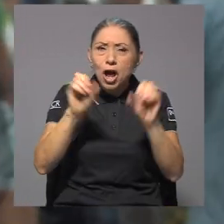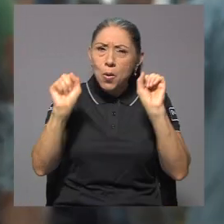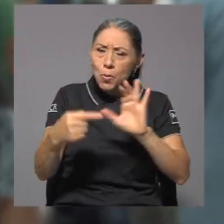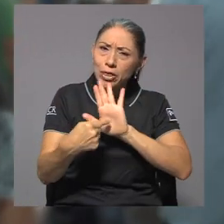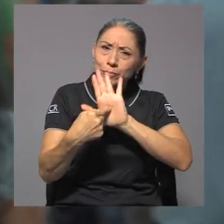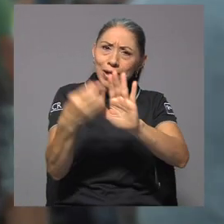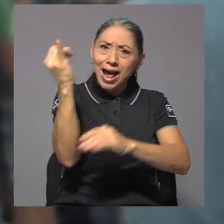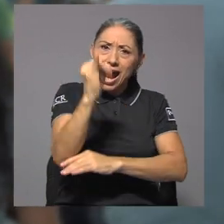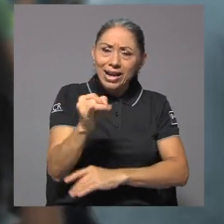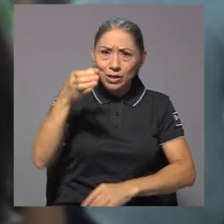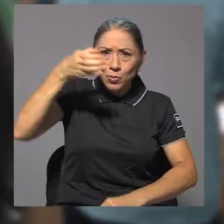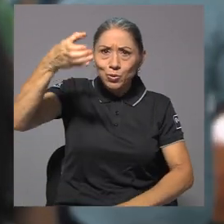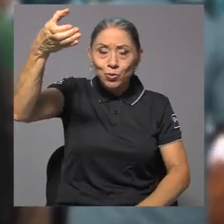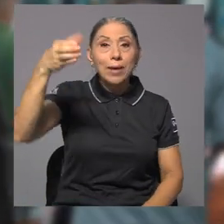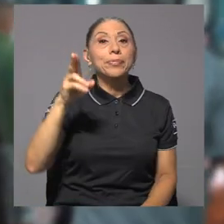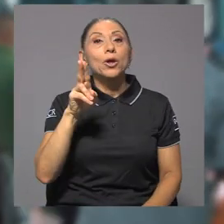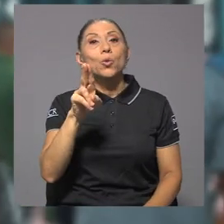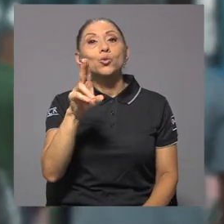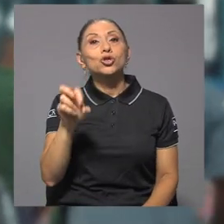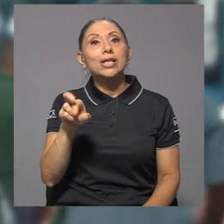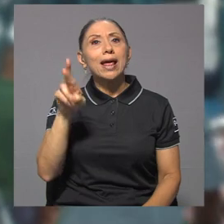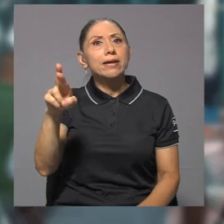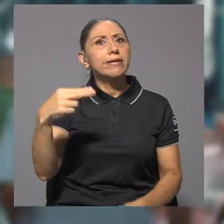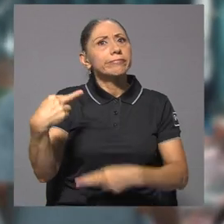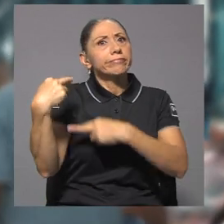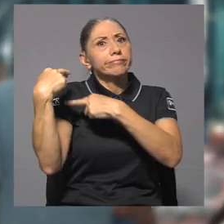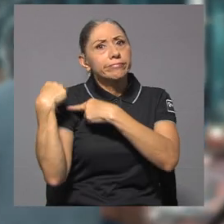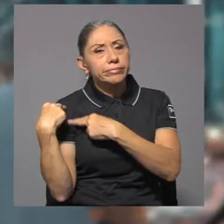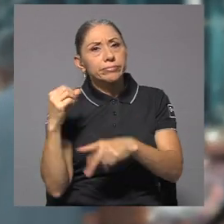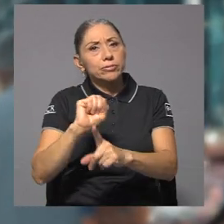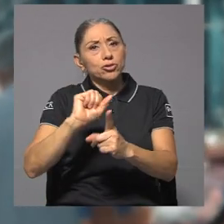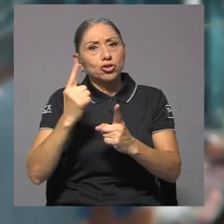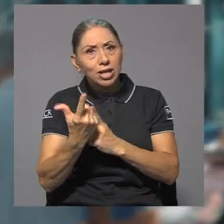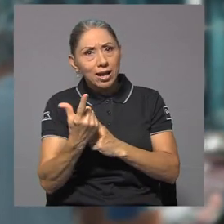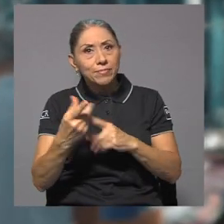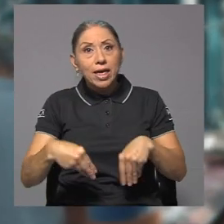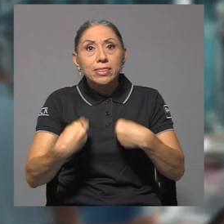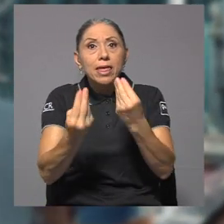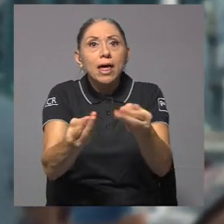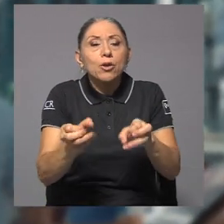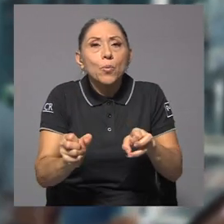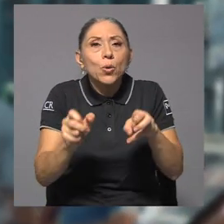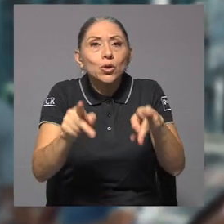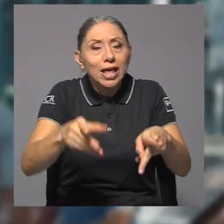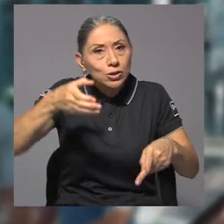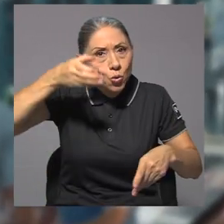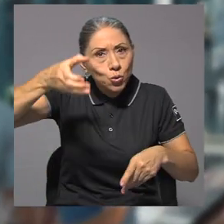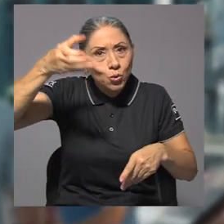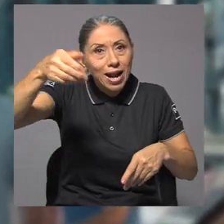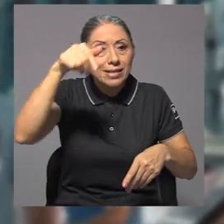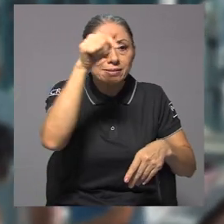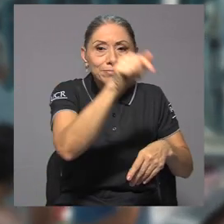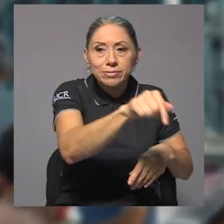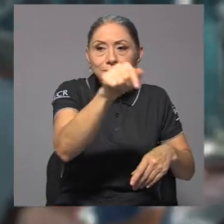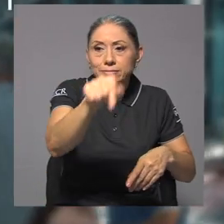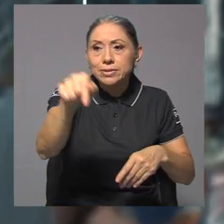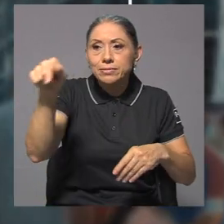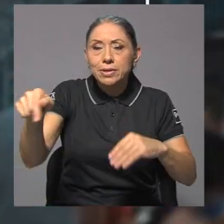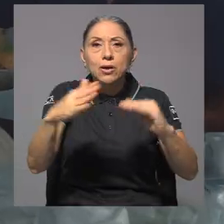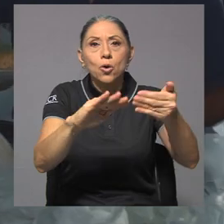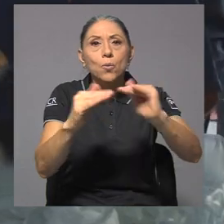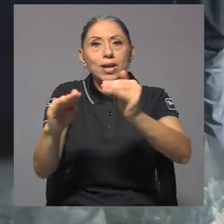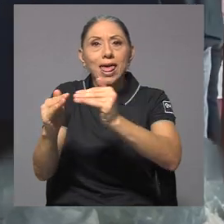cultura. La UCR tiene una gran responsabilidad social de llevar espacios culturales a las comunidades.